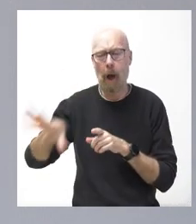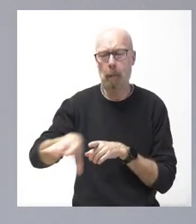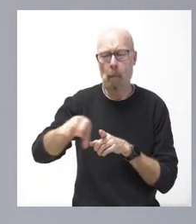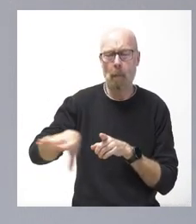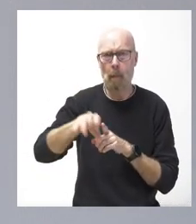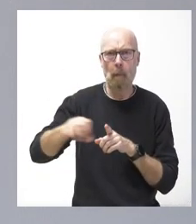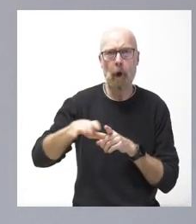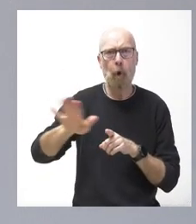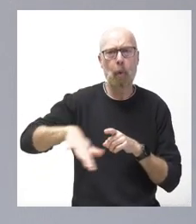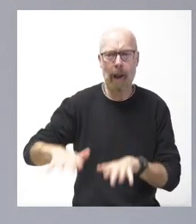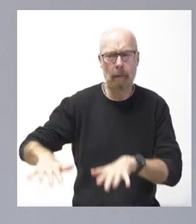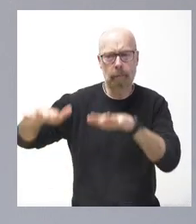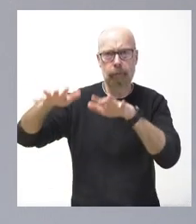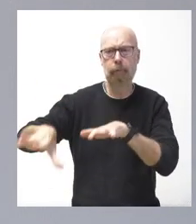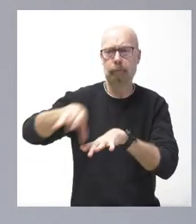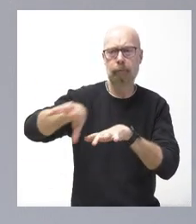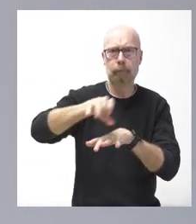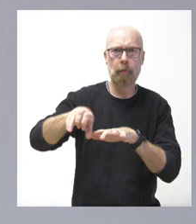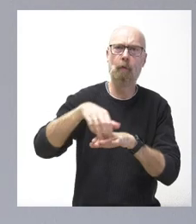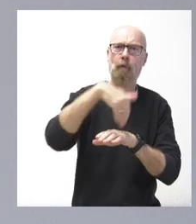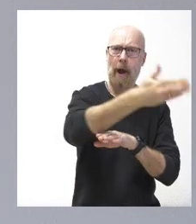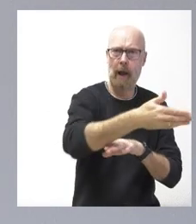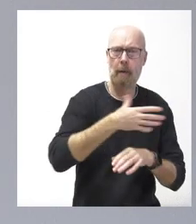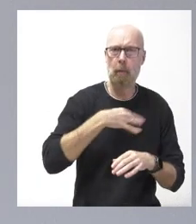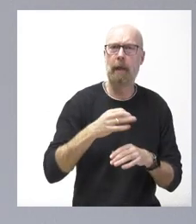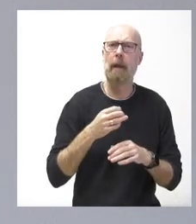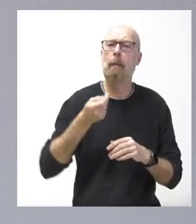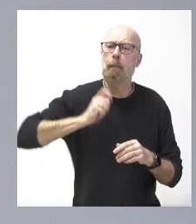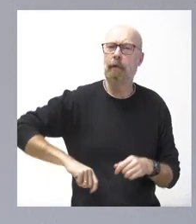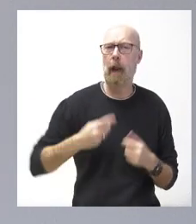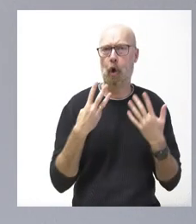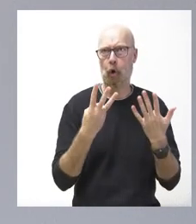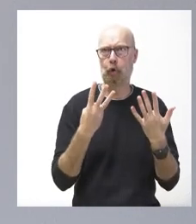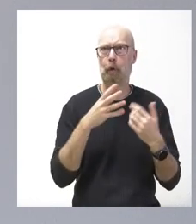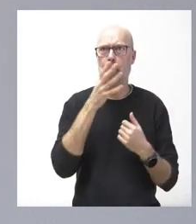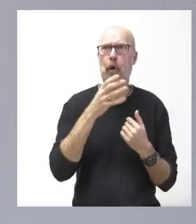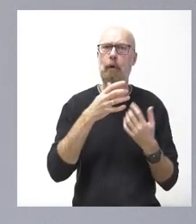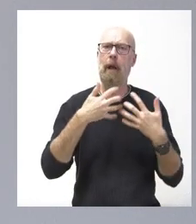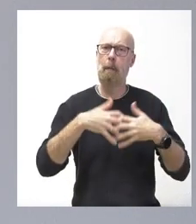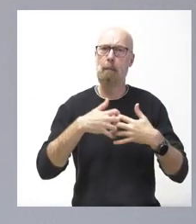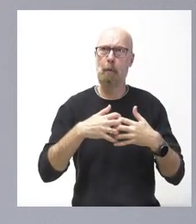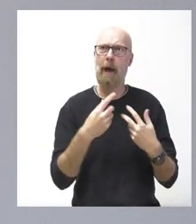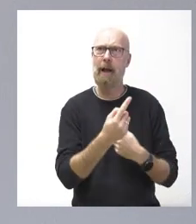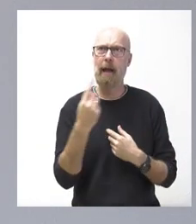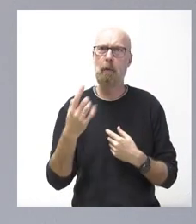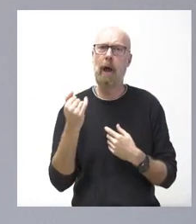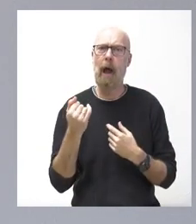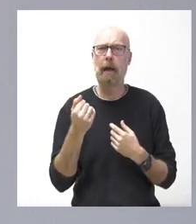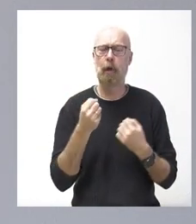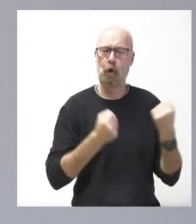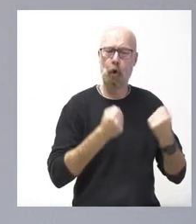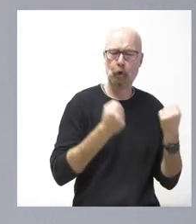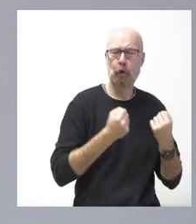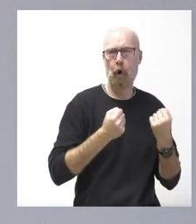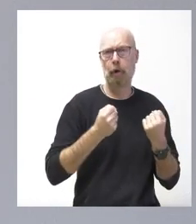de los lugares donde sea de interés, con ocho profesionales, concretamente cada autobomba lleva el conductor y un operador especialista. Después, también